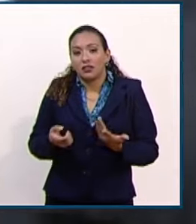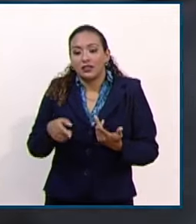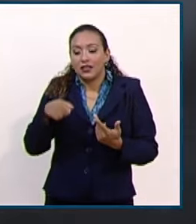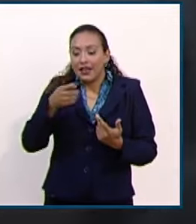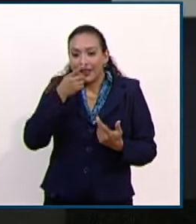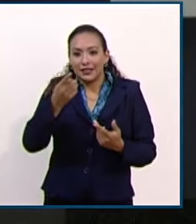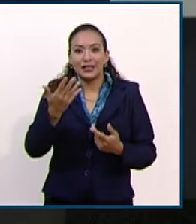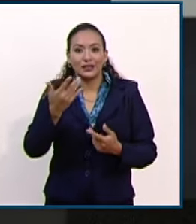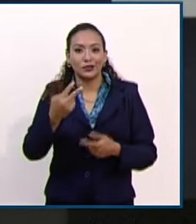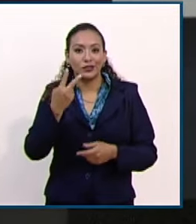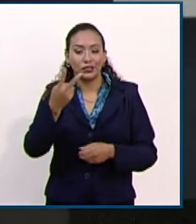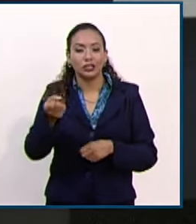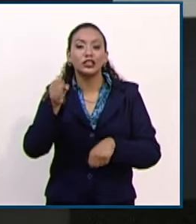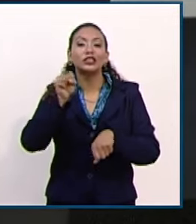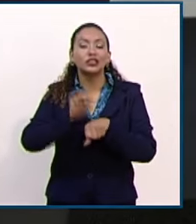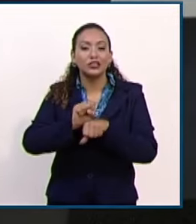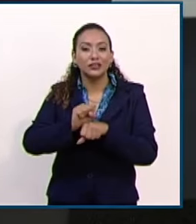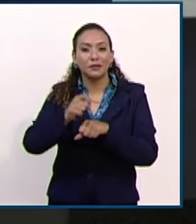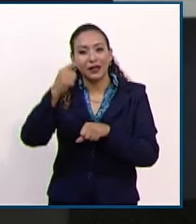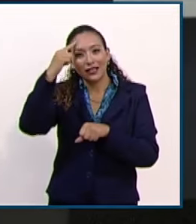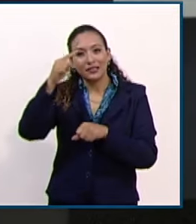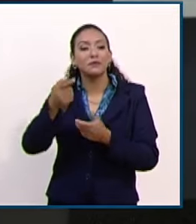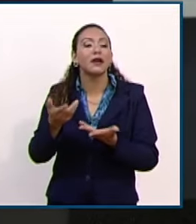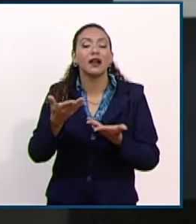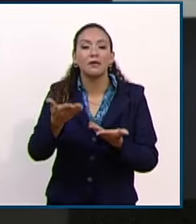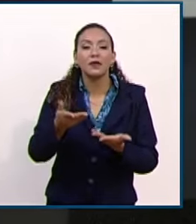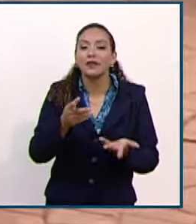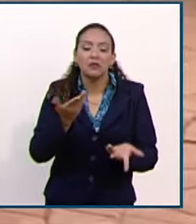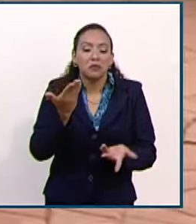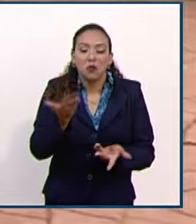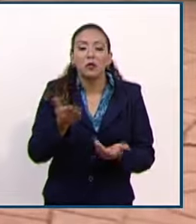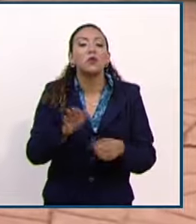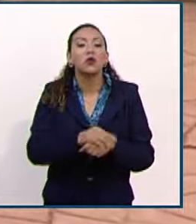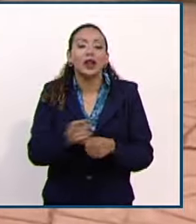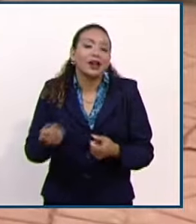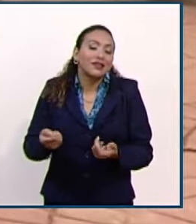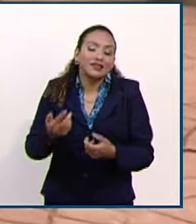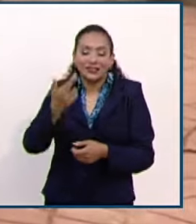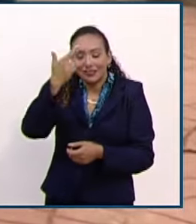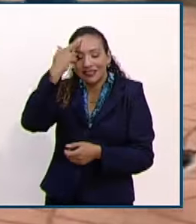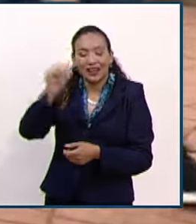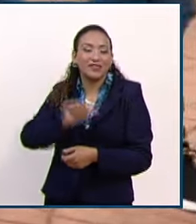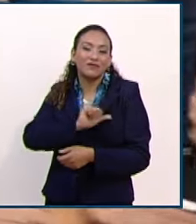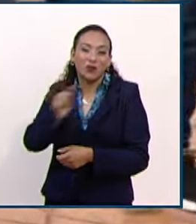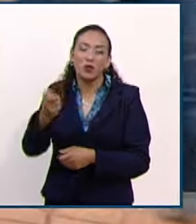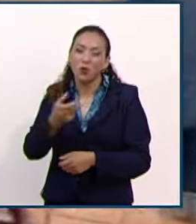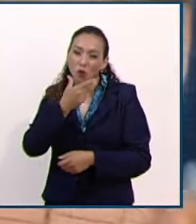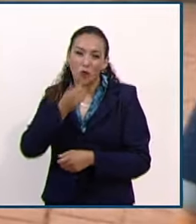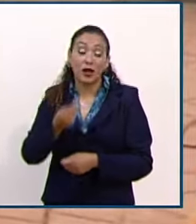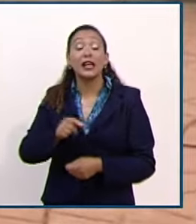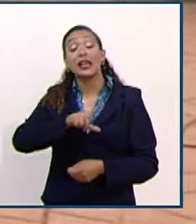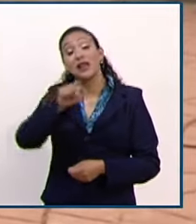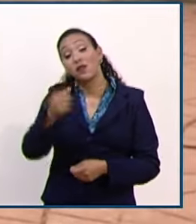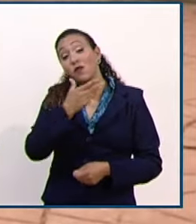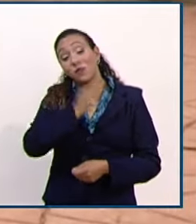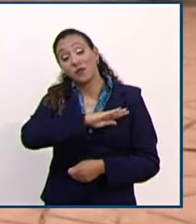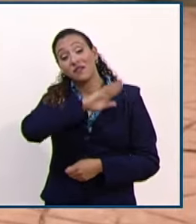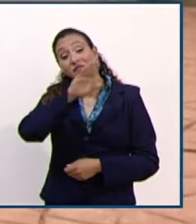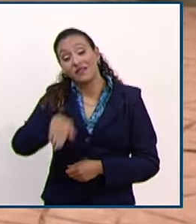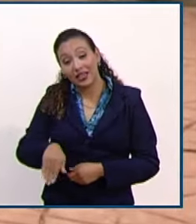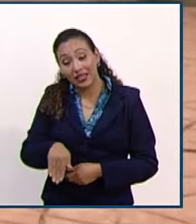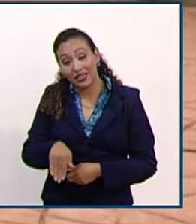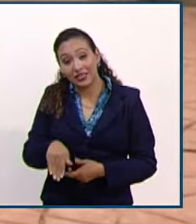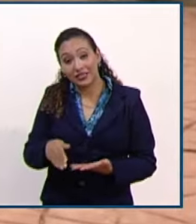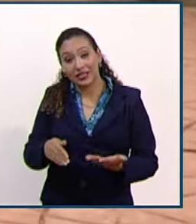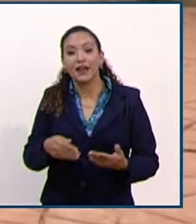estas 52 semanas para reactivar sus derechos fue por causas ajenas a su voluntad, ya que de no haber fallecido hubiera cumplido con